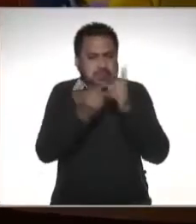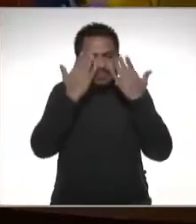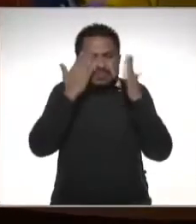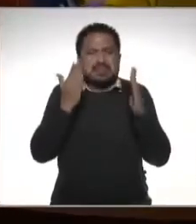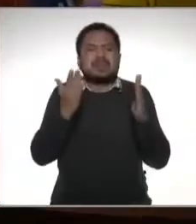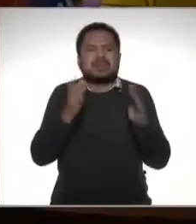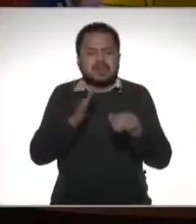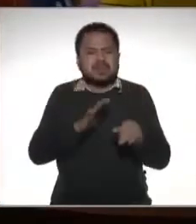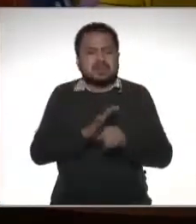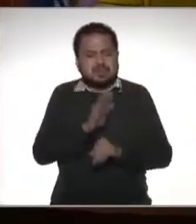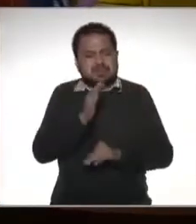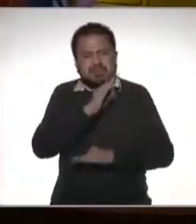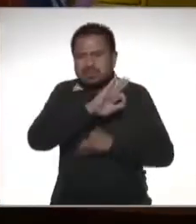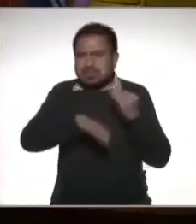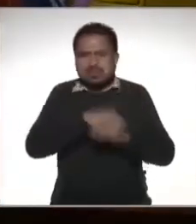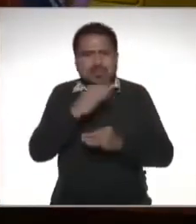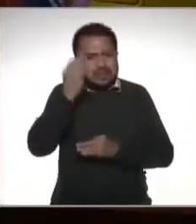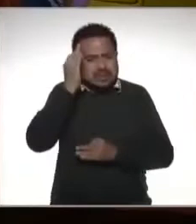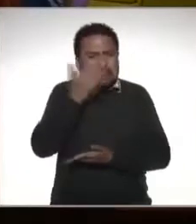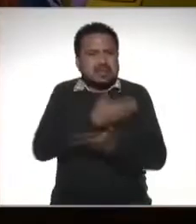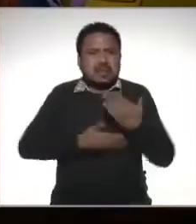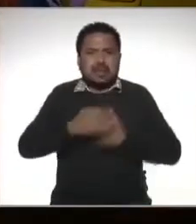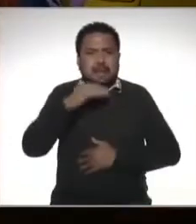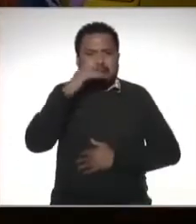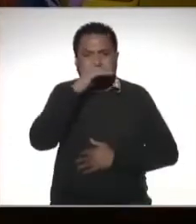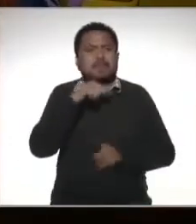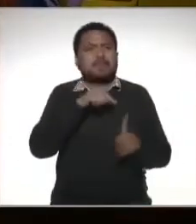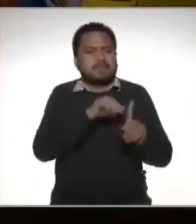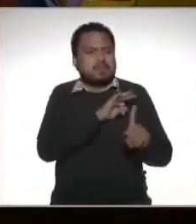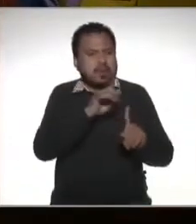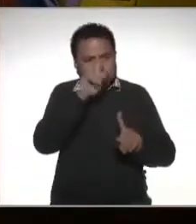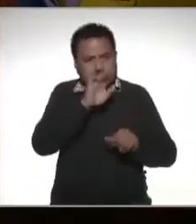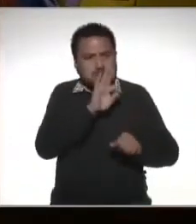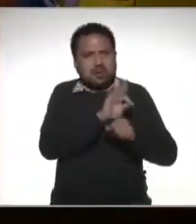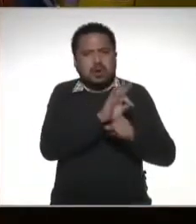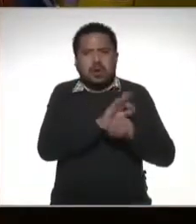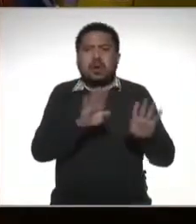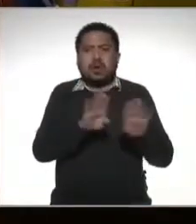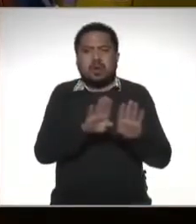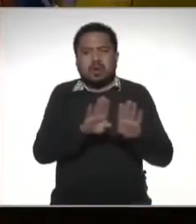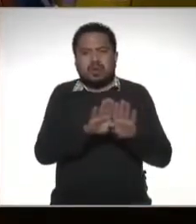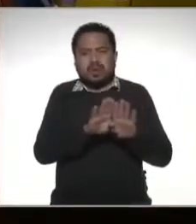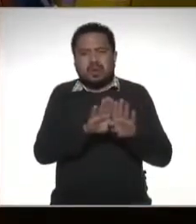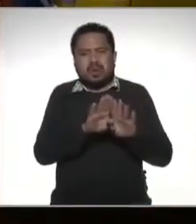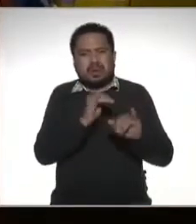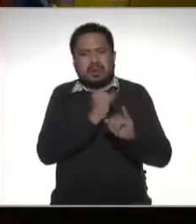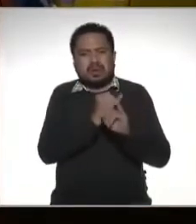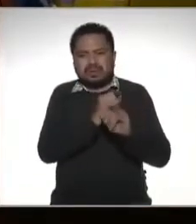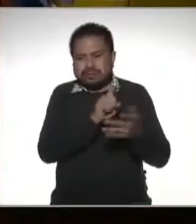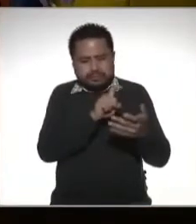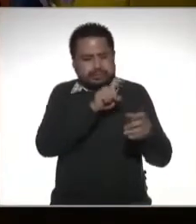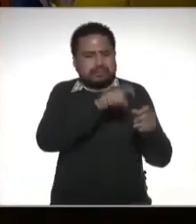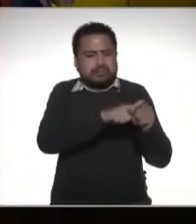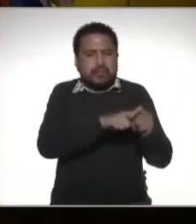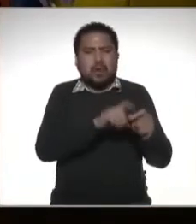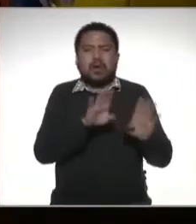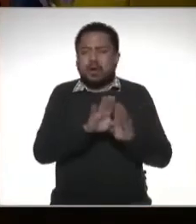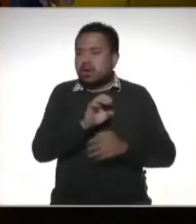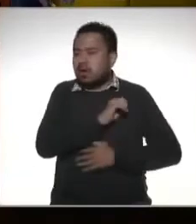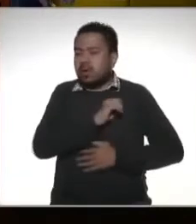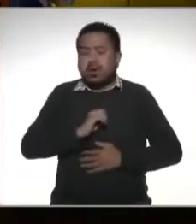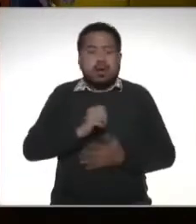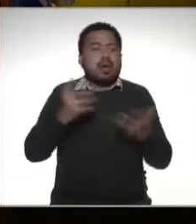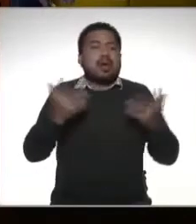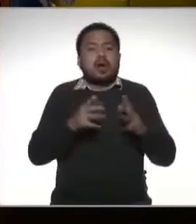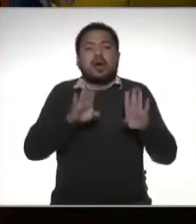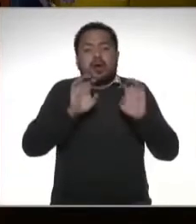a la Procuraduría insisto todos nuestros servicios son gratuitos y ahí se les va a orientar desde cómo darse de alta hasta cómo cumplir con obligaciones o cómo